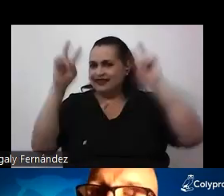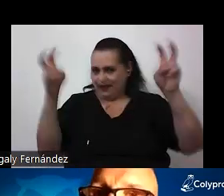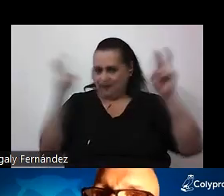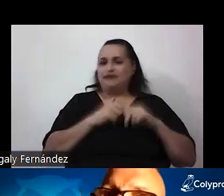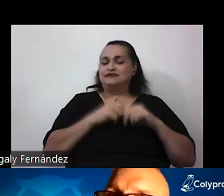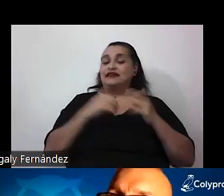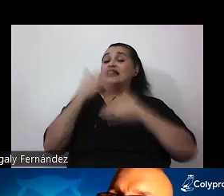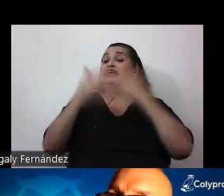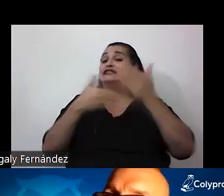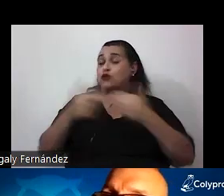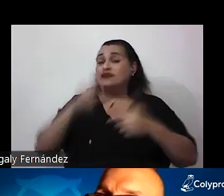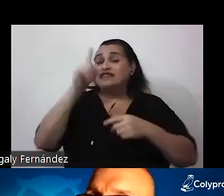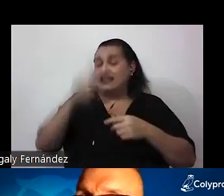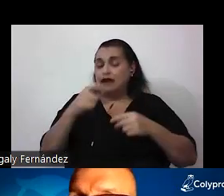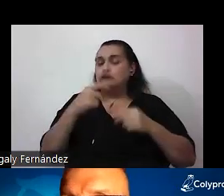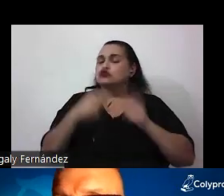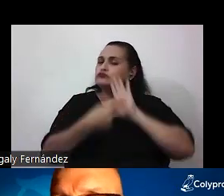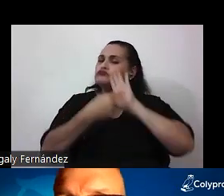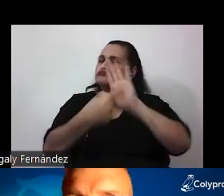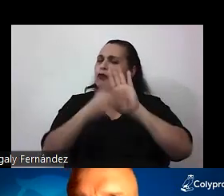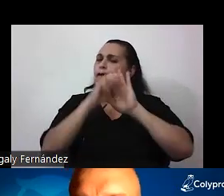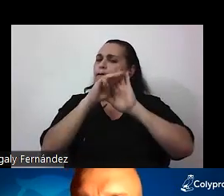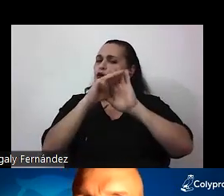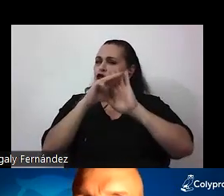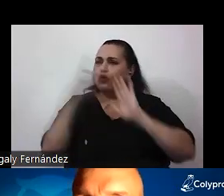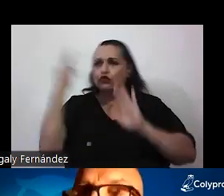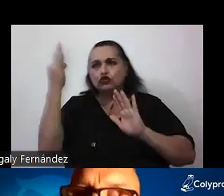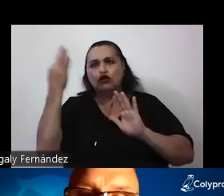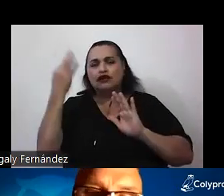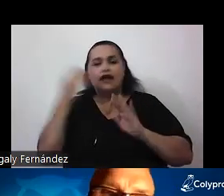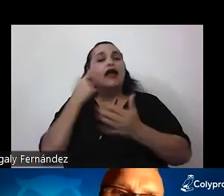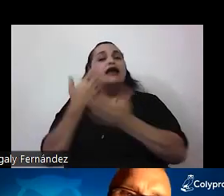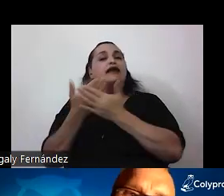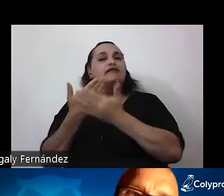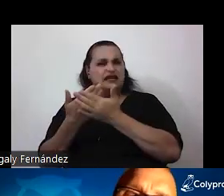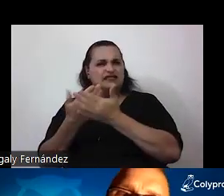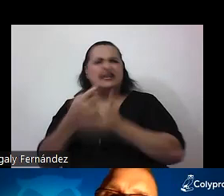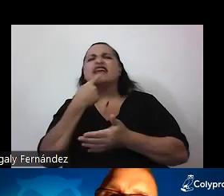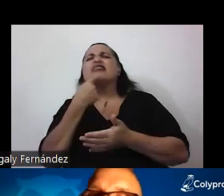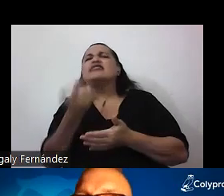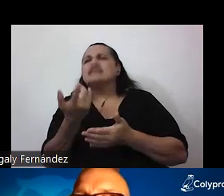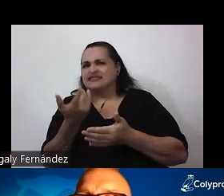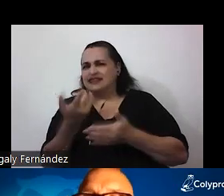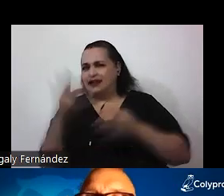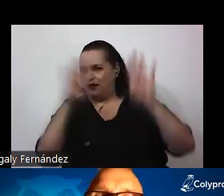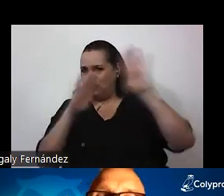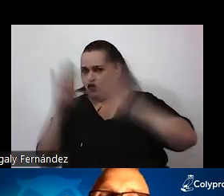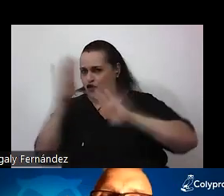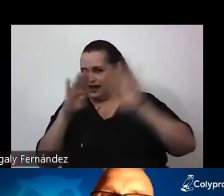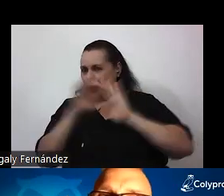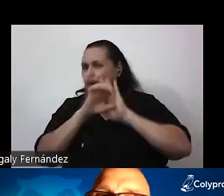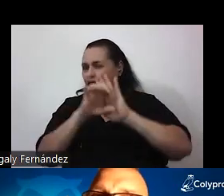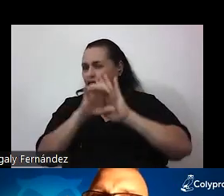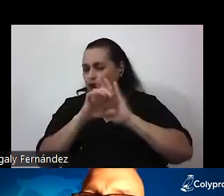tenemos que introducir modelos teóricos y evidencias qué nos dicen los modelos de la biología por ejemplo sobre la